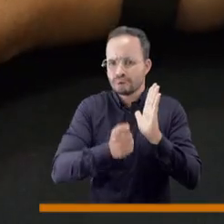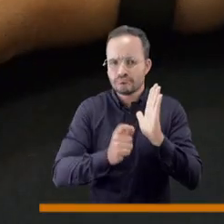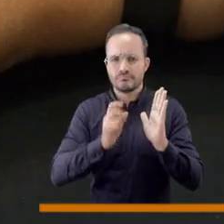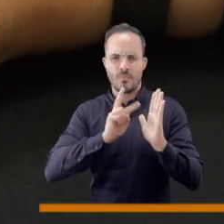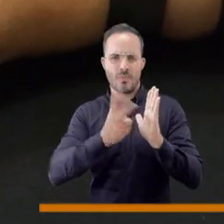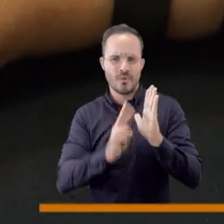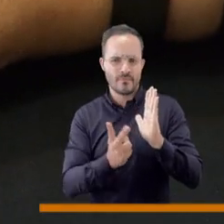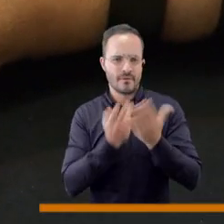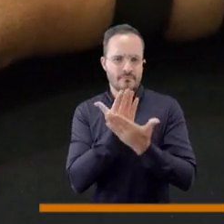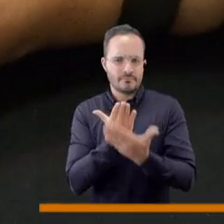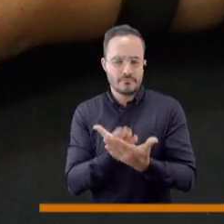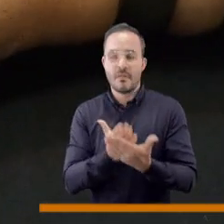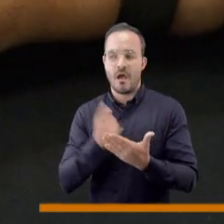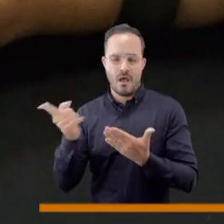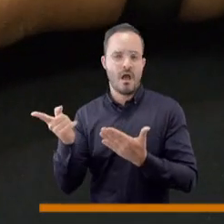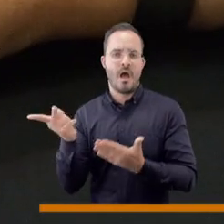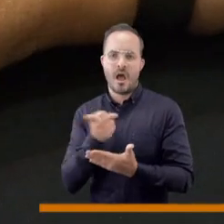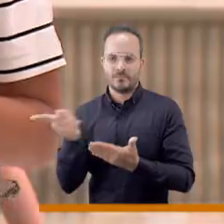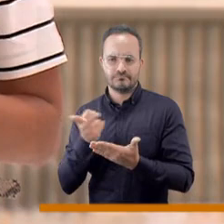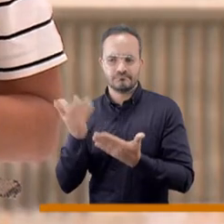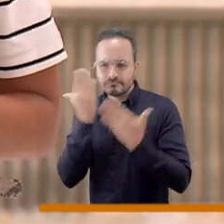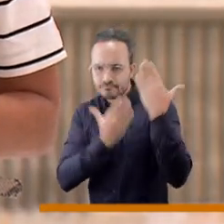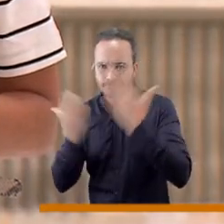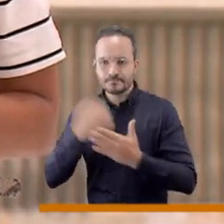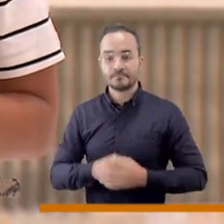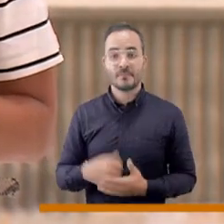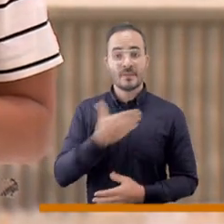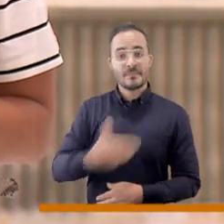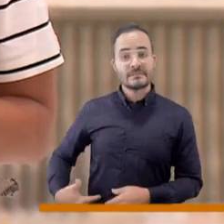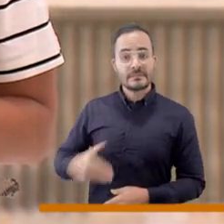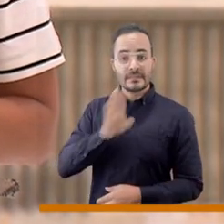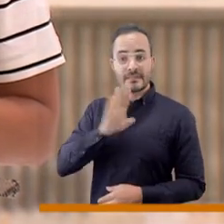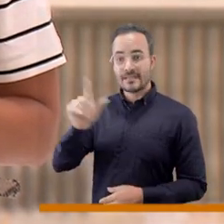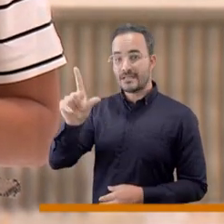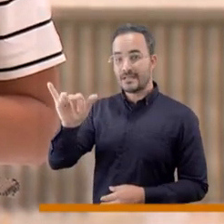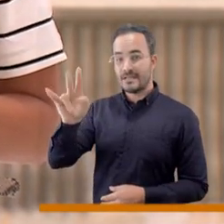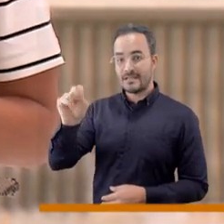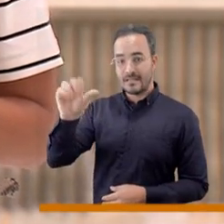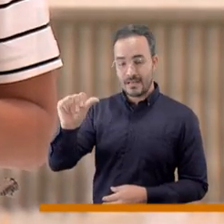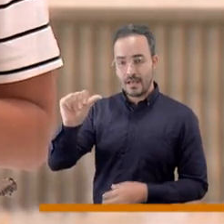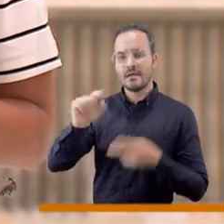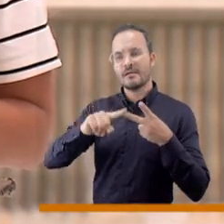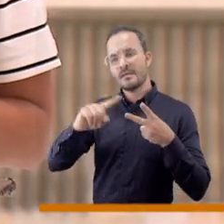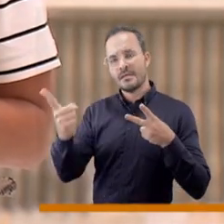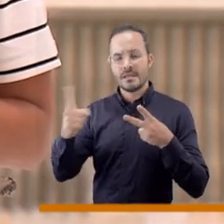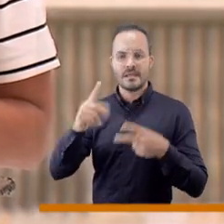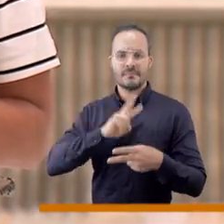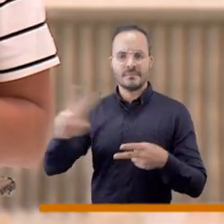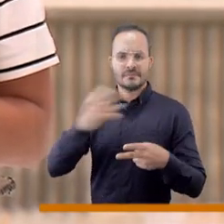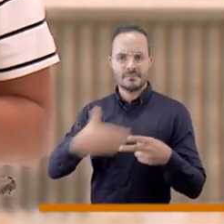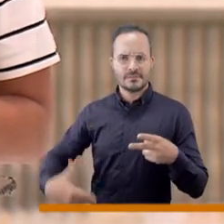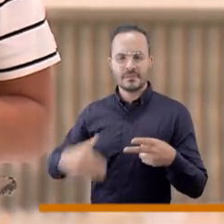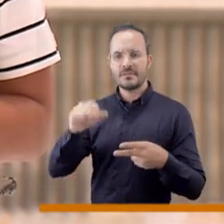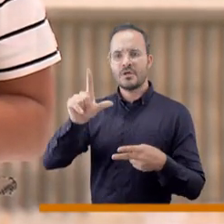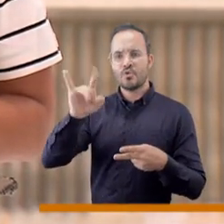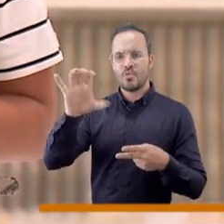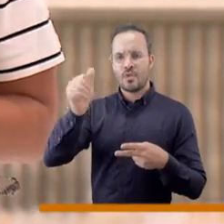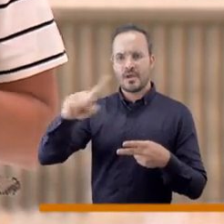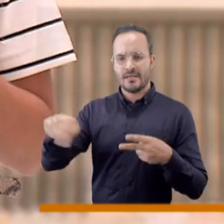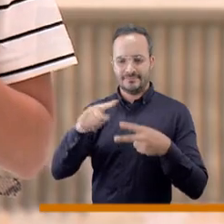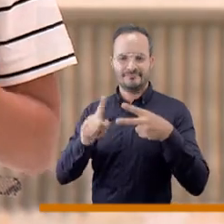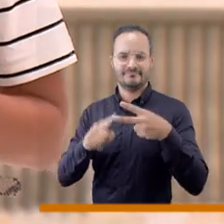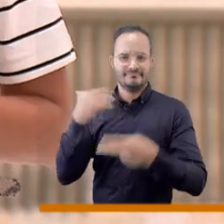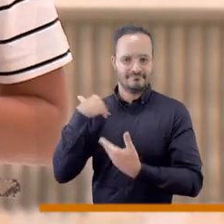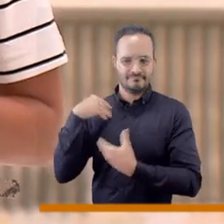pueda sufrir el presupuesto general. La presidenta de esta comisión es Lina García Gañán y Lucas Cañas